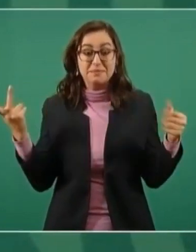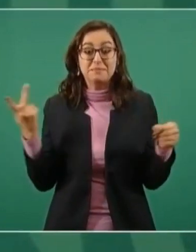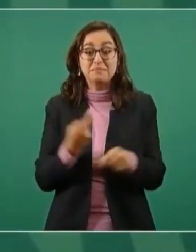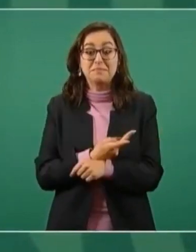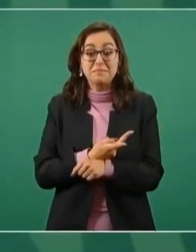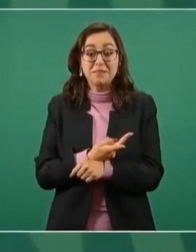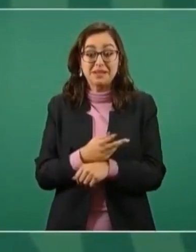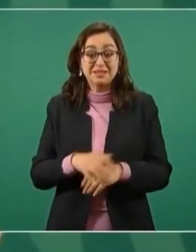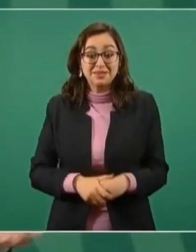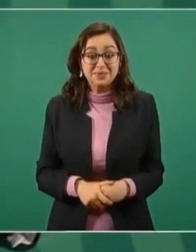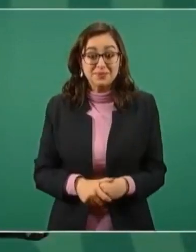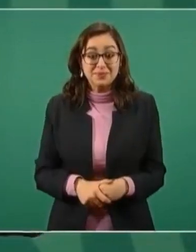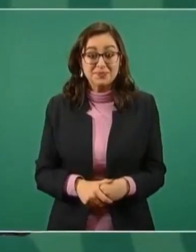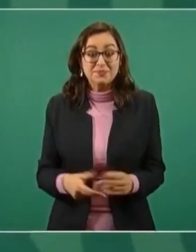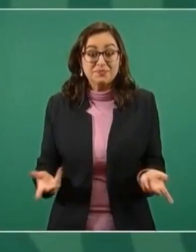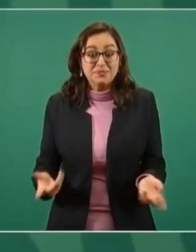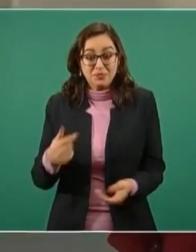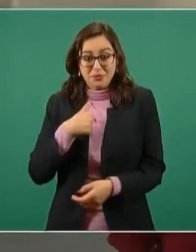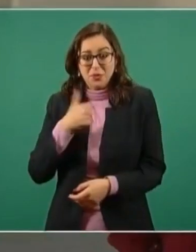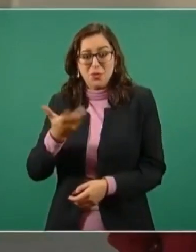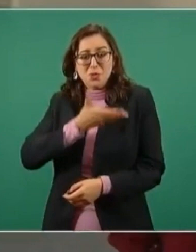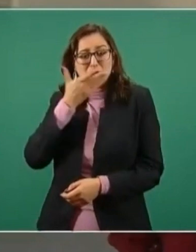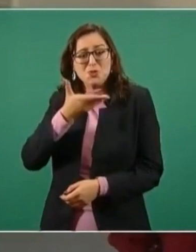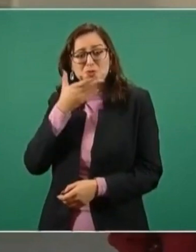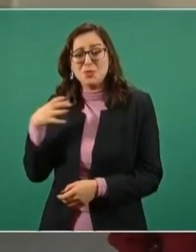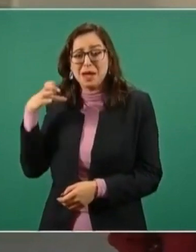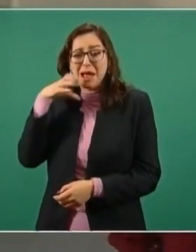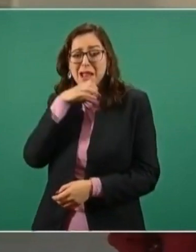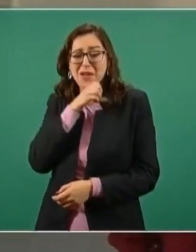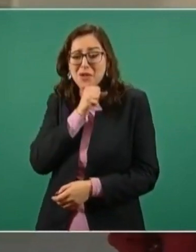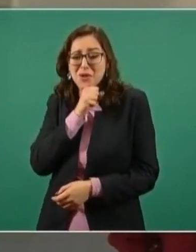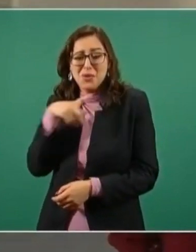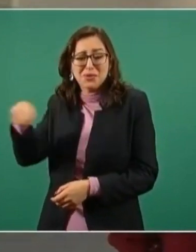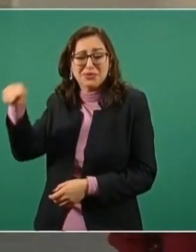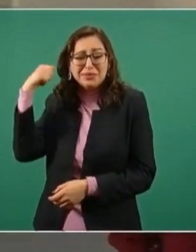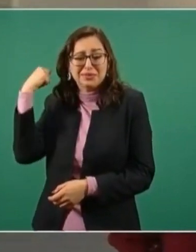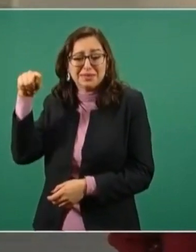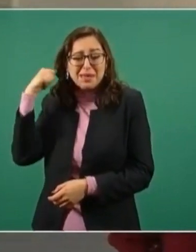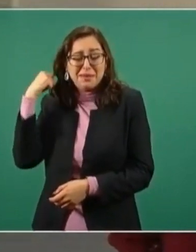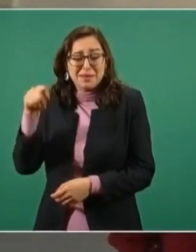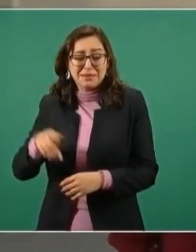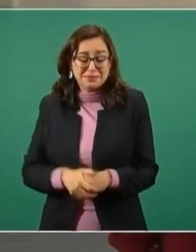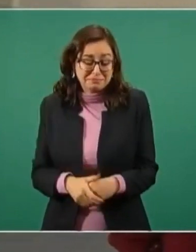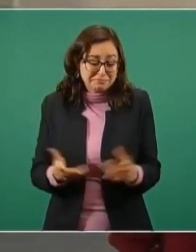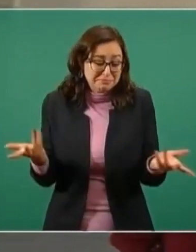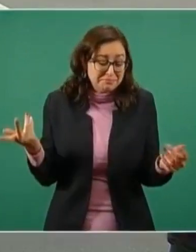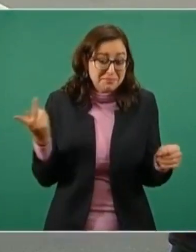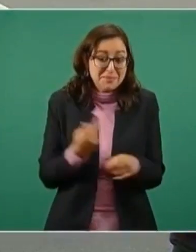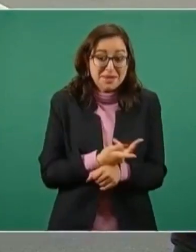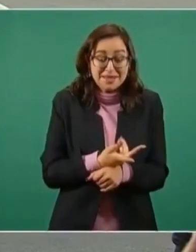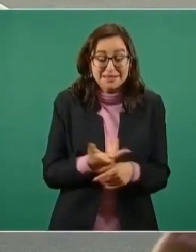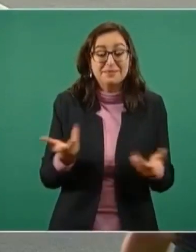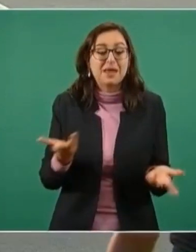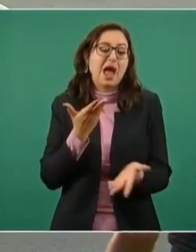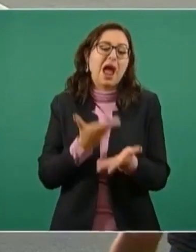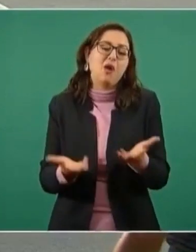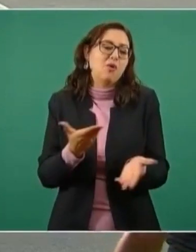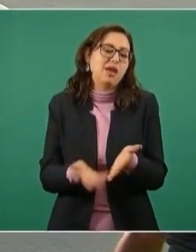Nosotros del trópico, pues. O sea, no, ahora ya todos los carros traen